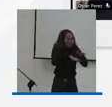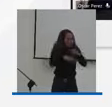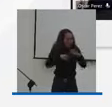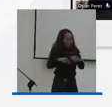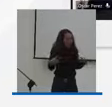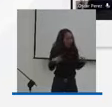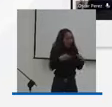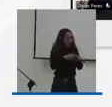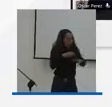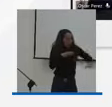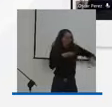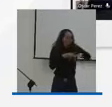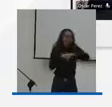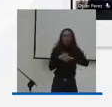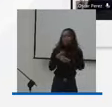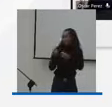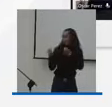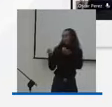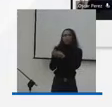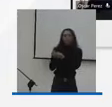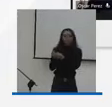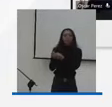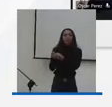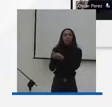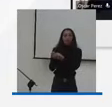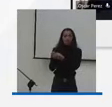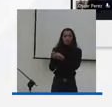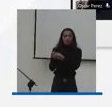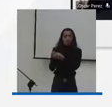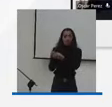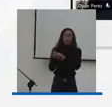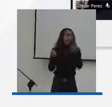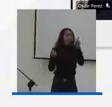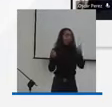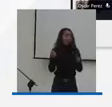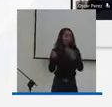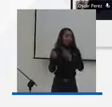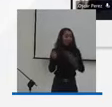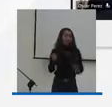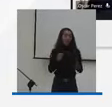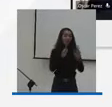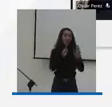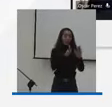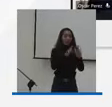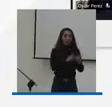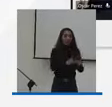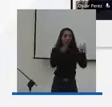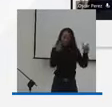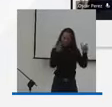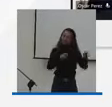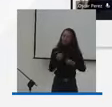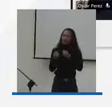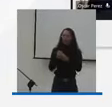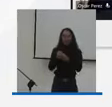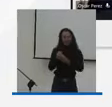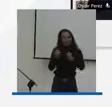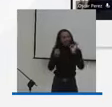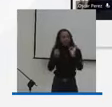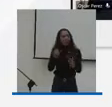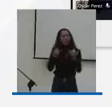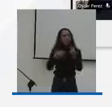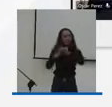que cuenta con el acompañamiento del presidente de esta misma entidad, que con plena seguridad la vamos a sacar